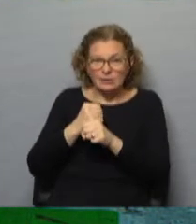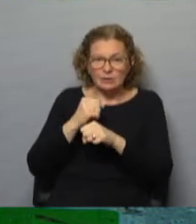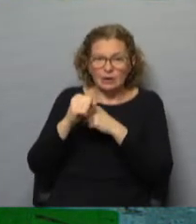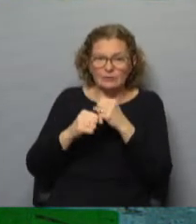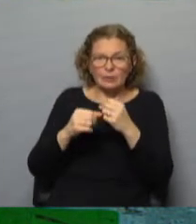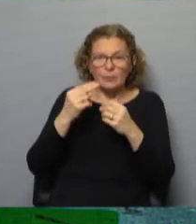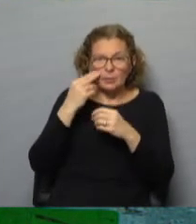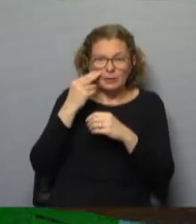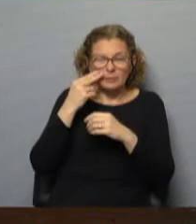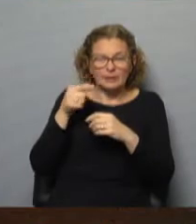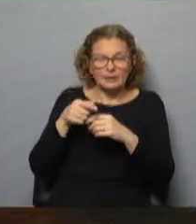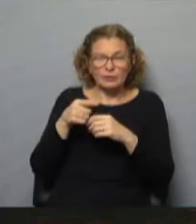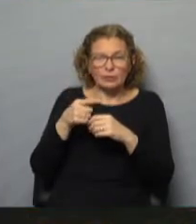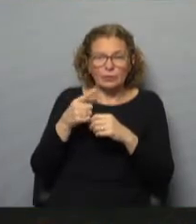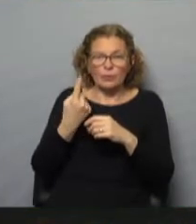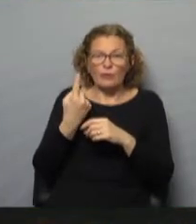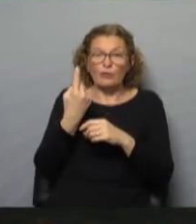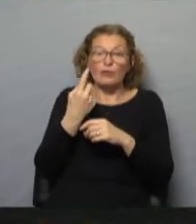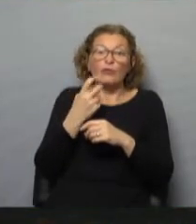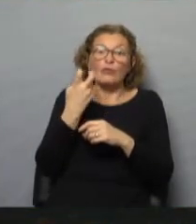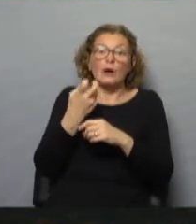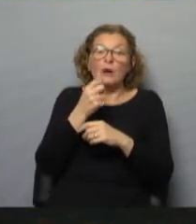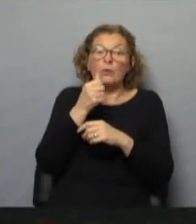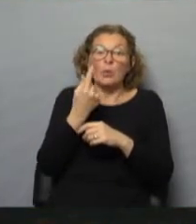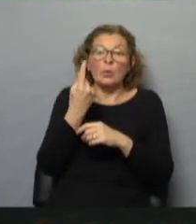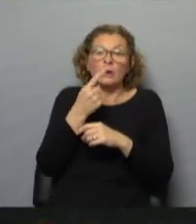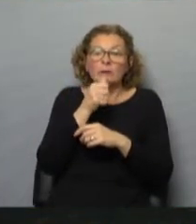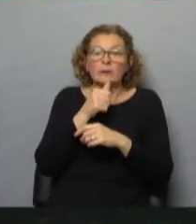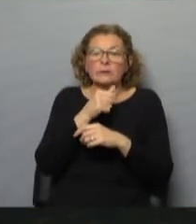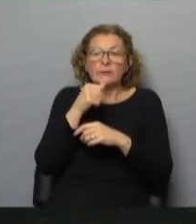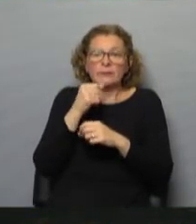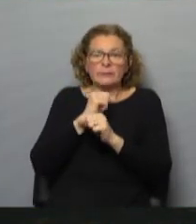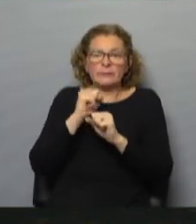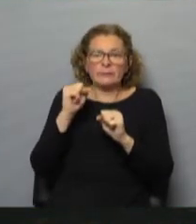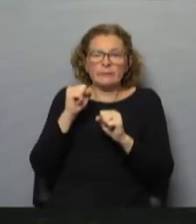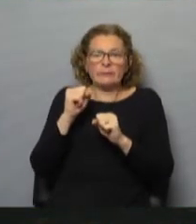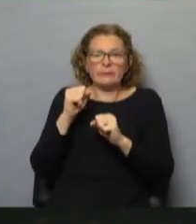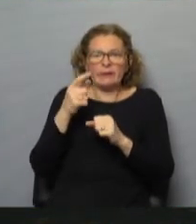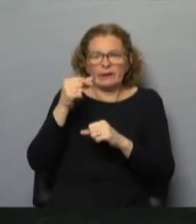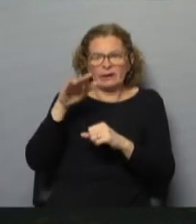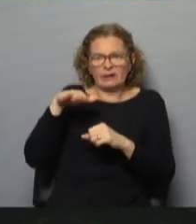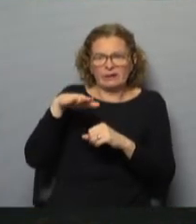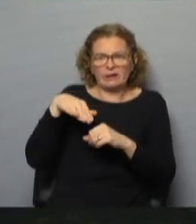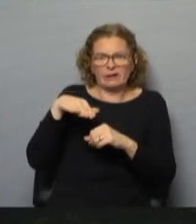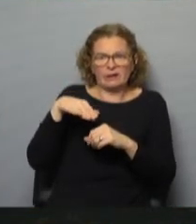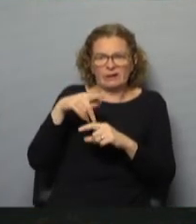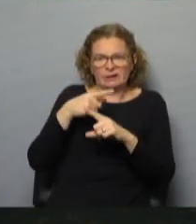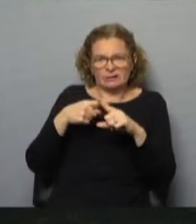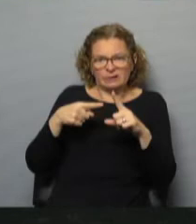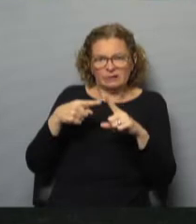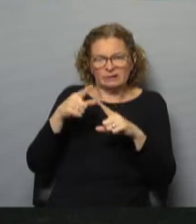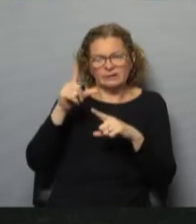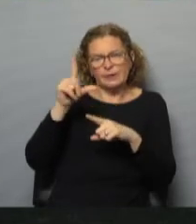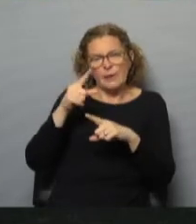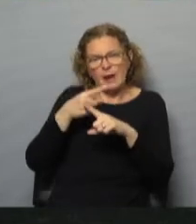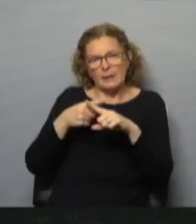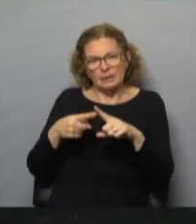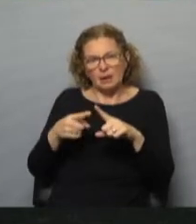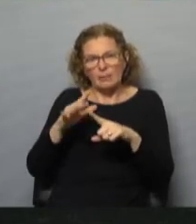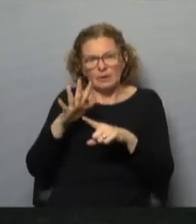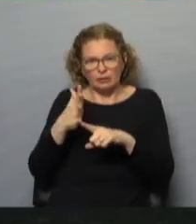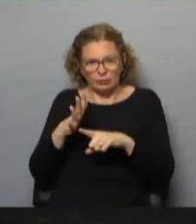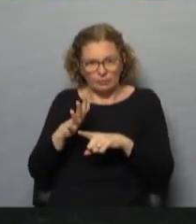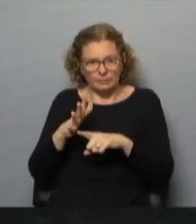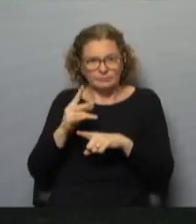dañando. Entonces esa sería una solución posible que llevaría a bajar el costo a menos de la mitad o la mitad de lo que